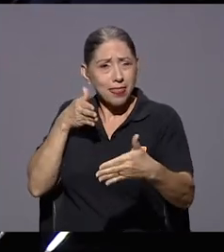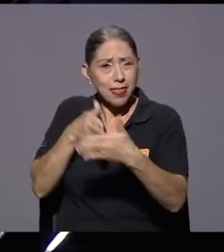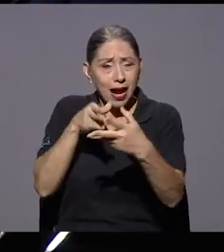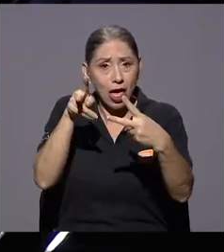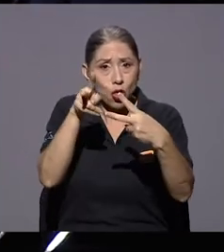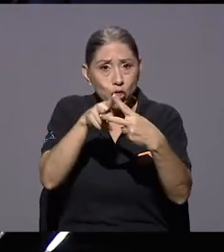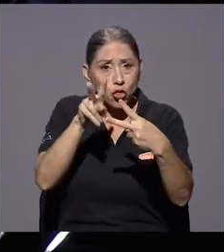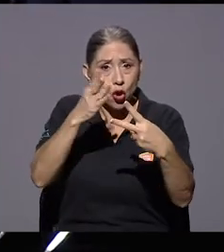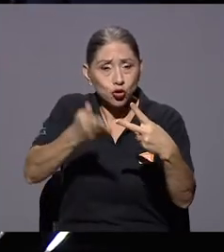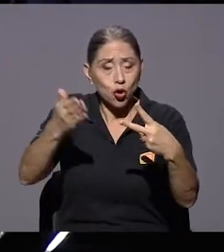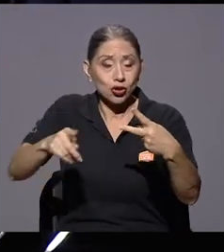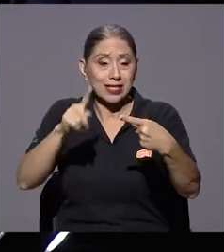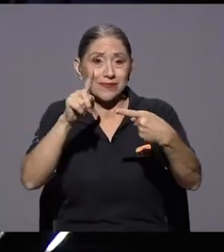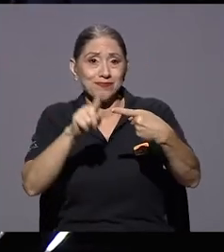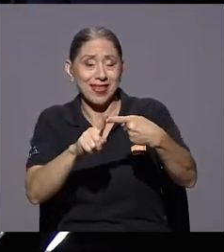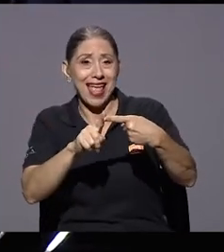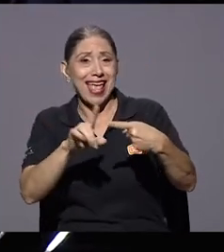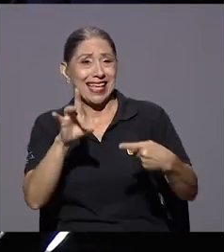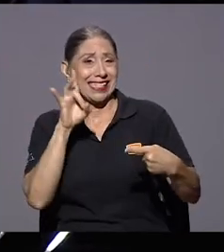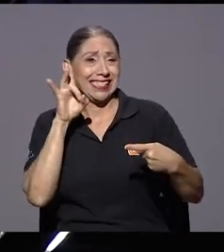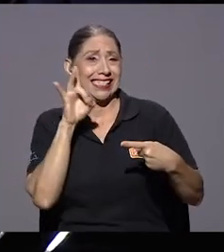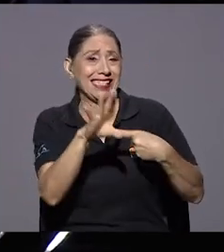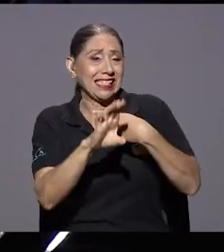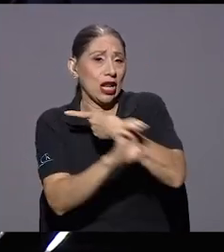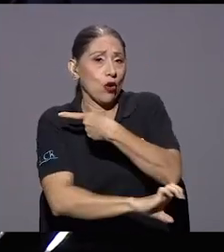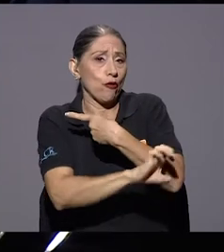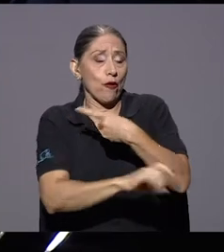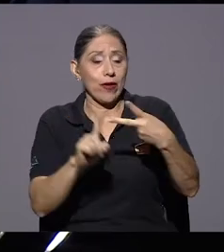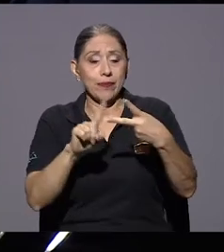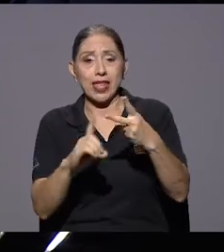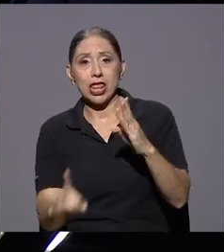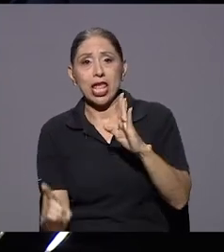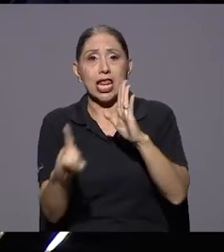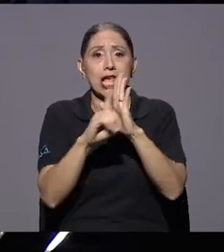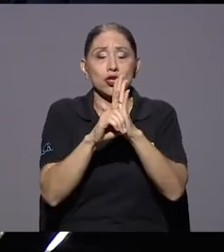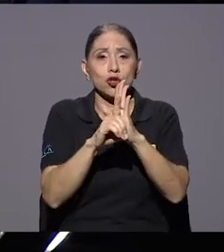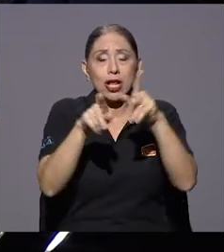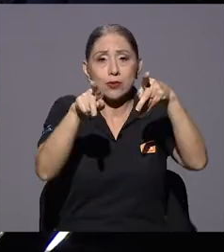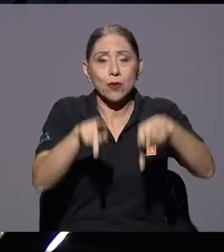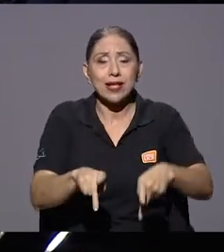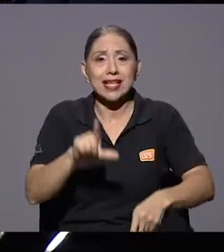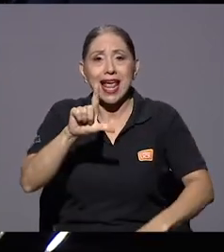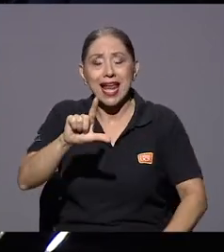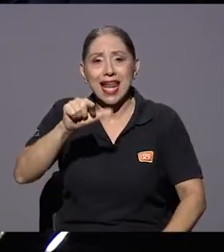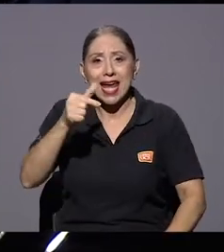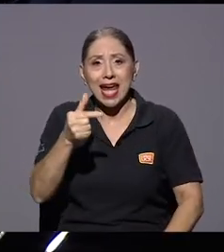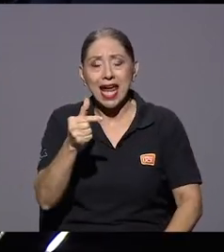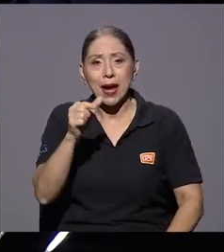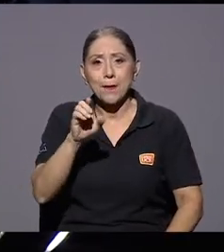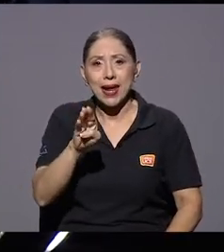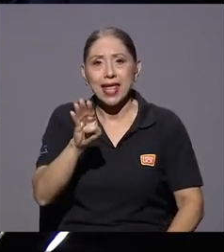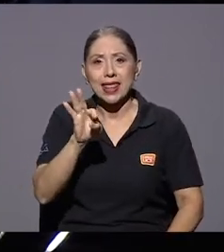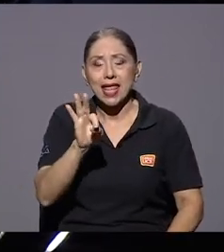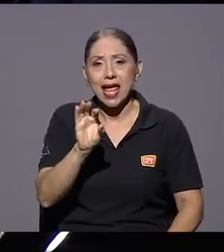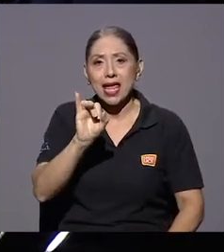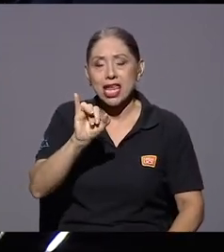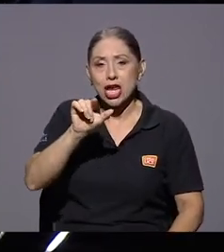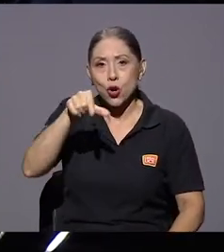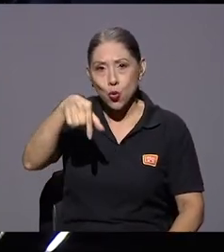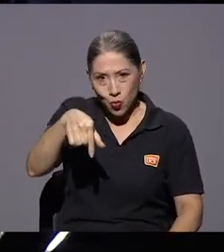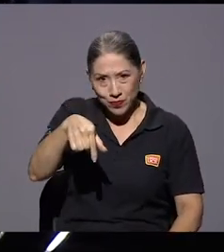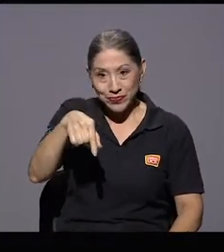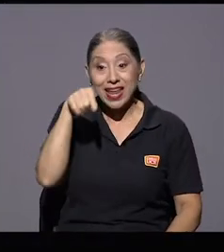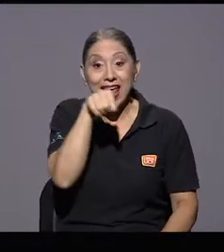cosas la xenofobia y los derechos de las poblaciones LGTQ es como el carril digamos la autopista por donde estaba